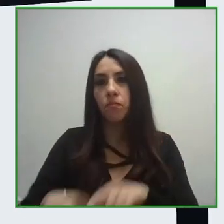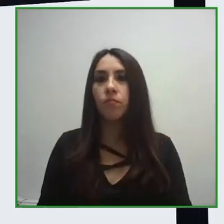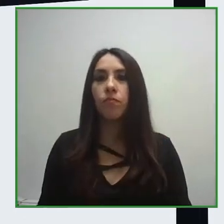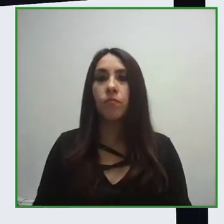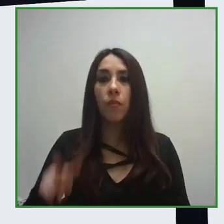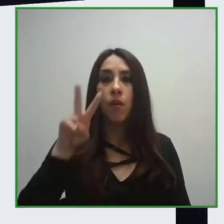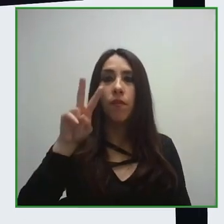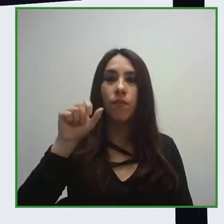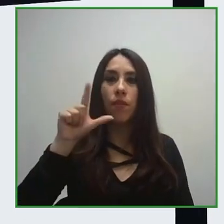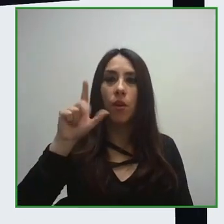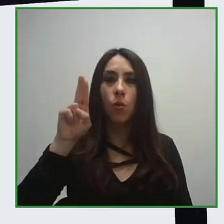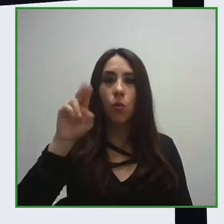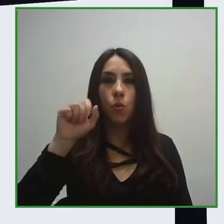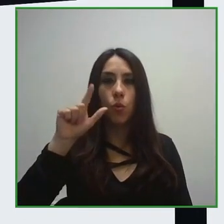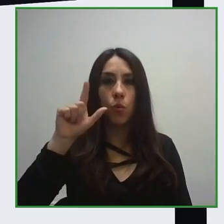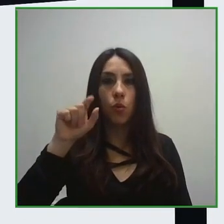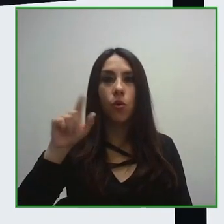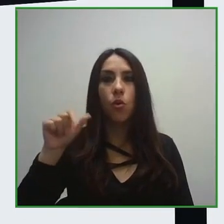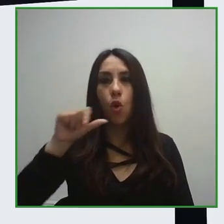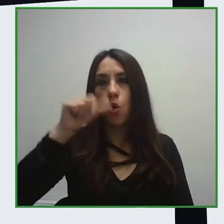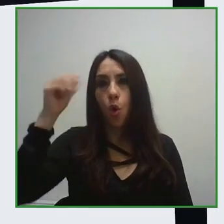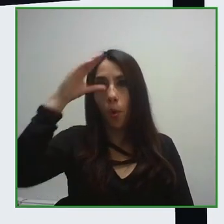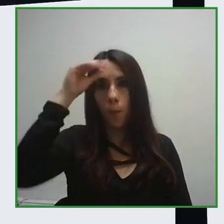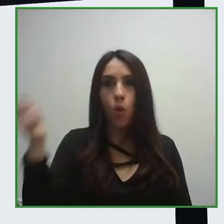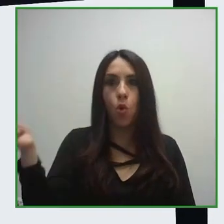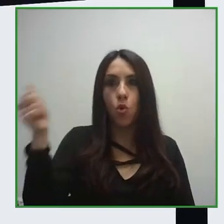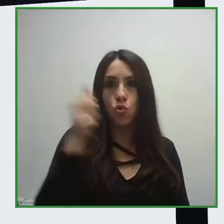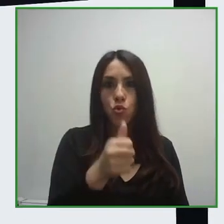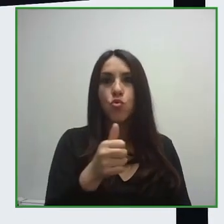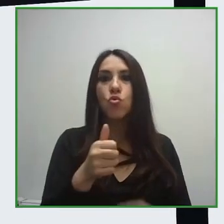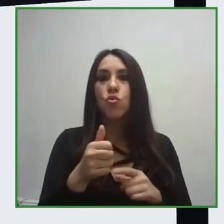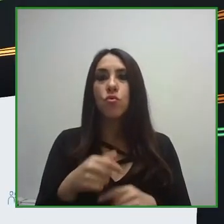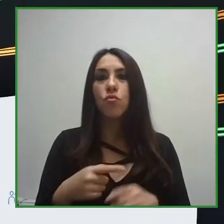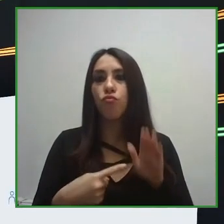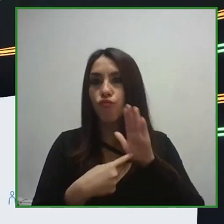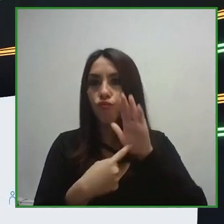gerencial en el mundo. Quedamos atentos a la sesión.